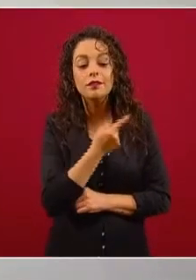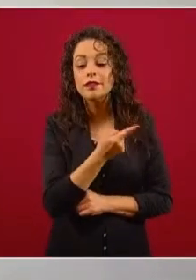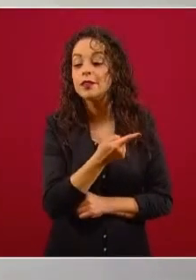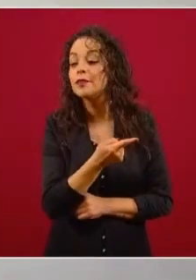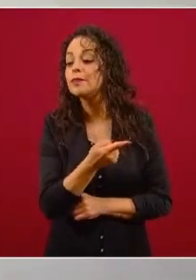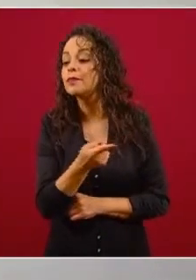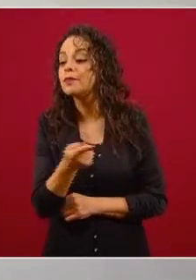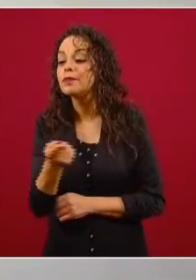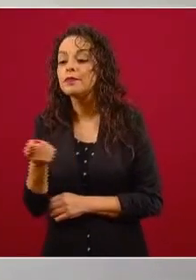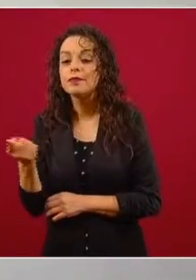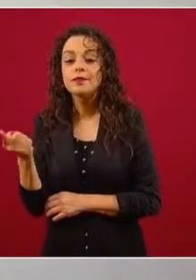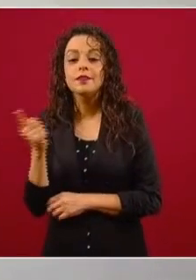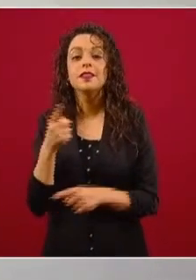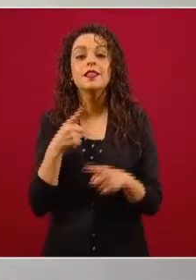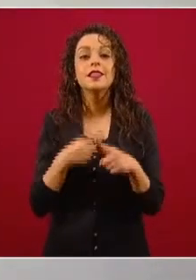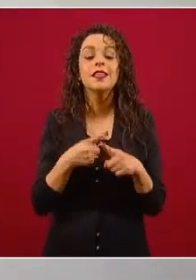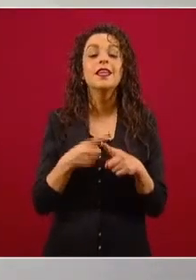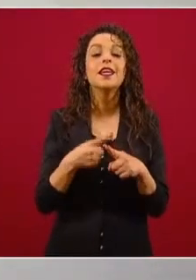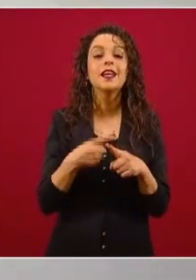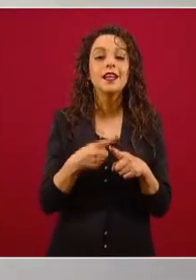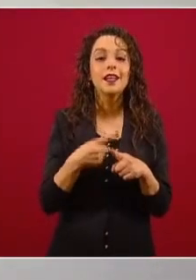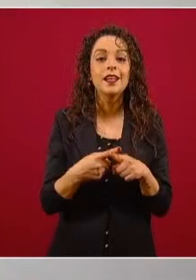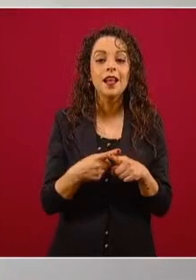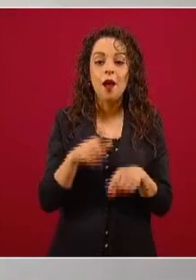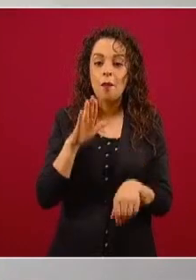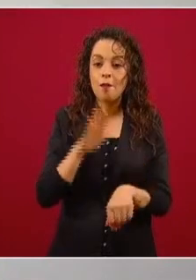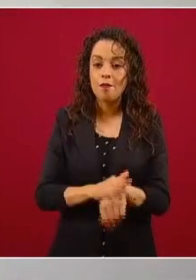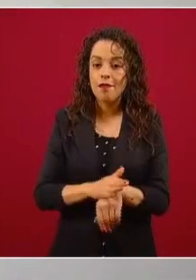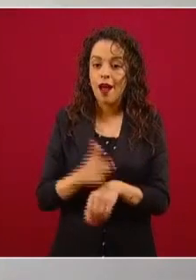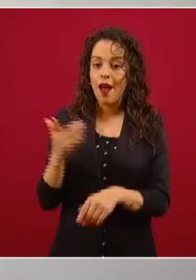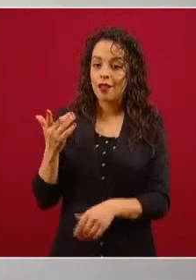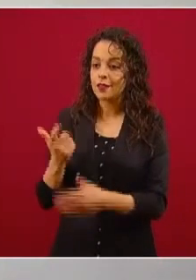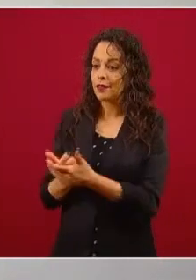aporta más.